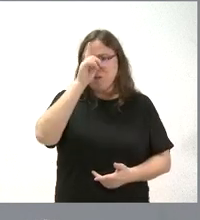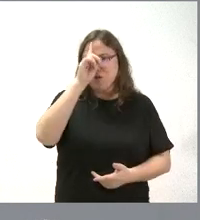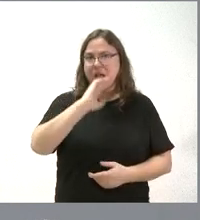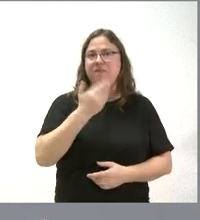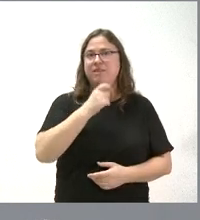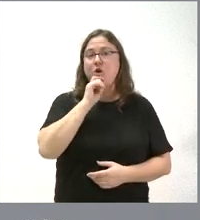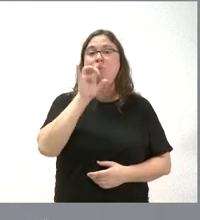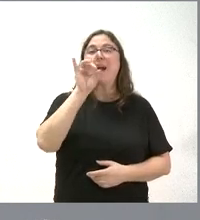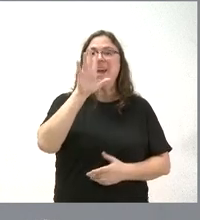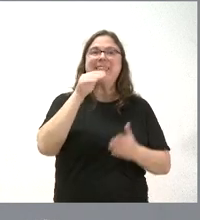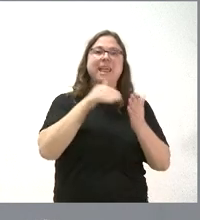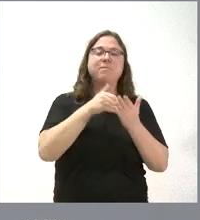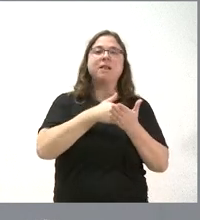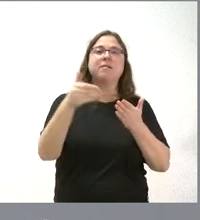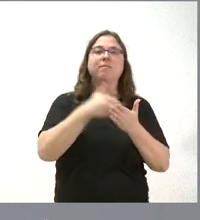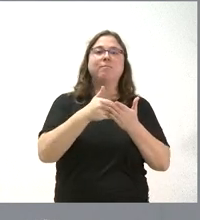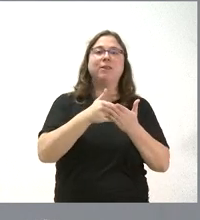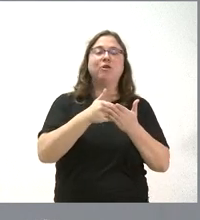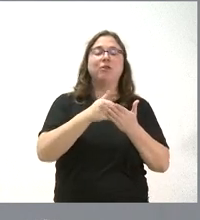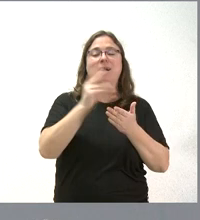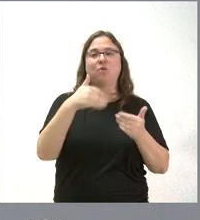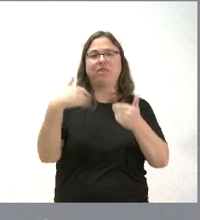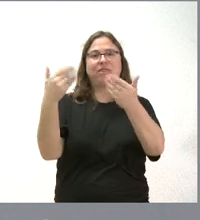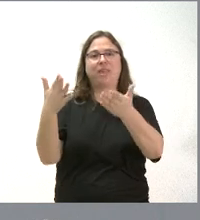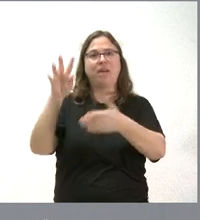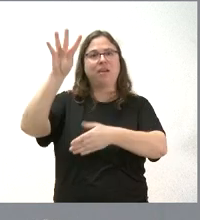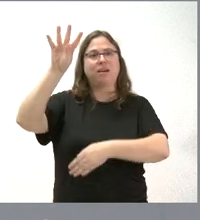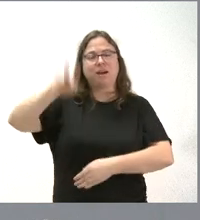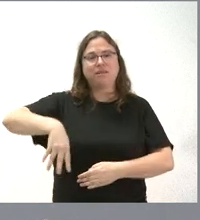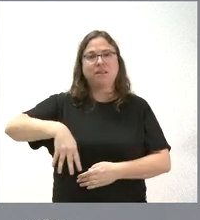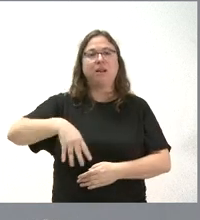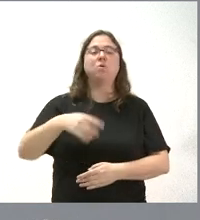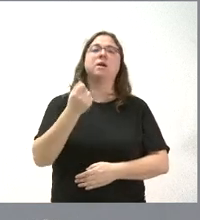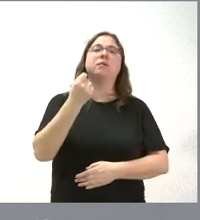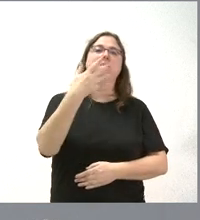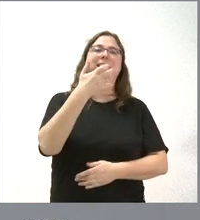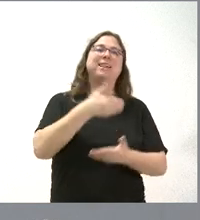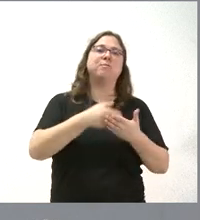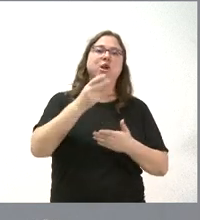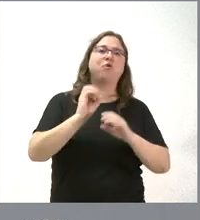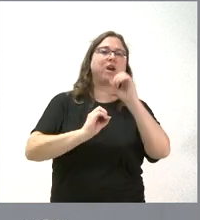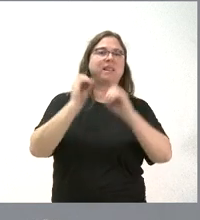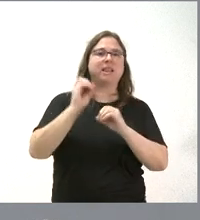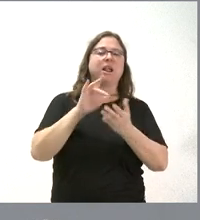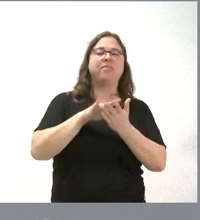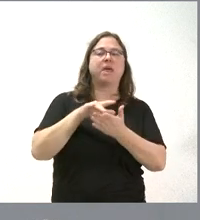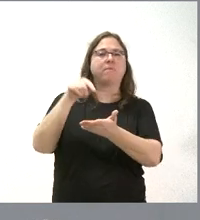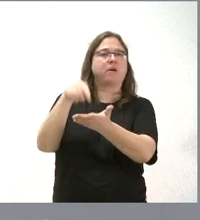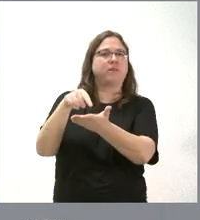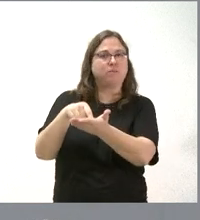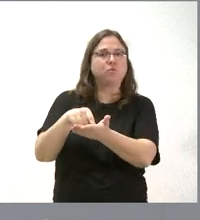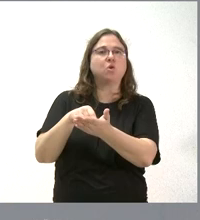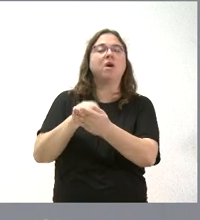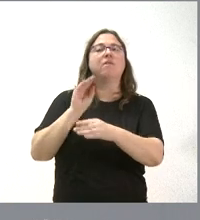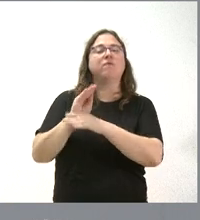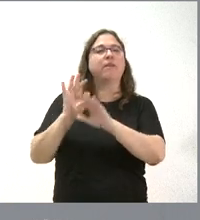afectar los 15.000 millones que les van a dar a Cataluña, los 1.300 millones de euros en intereses, el tema de los tributos, esa financiación singular